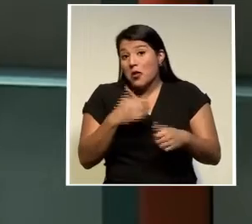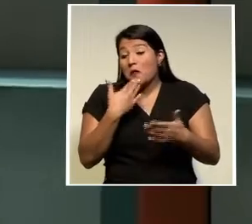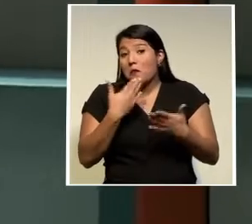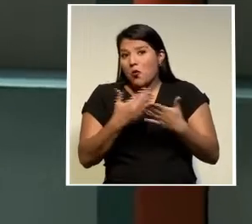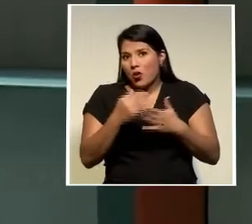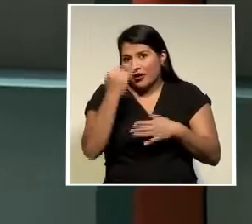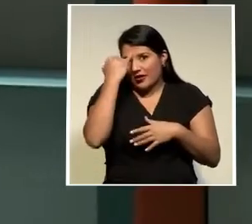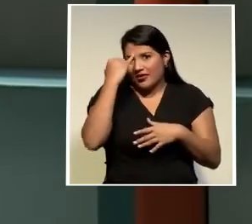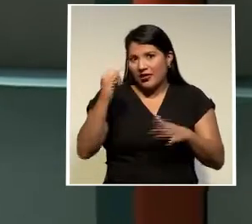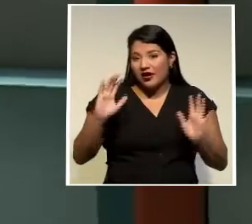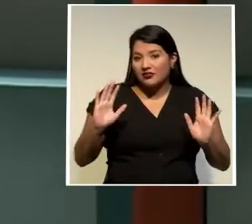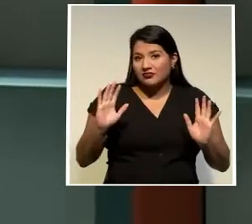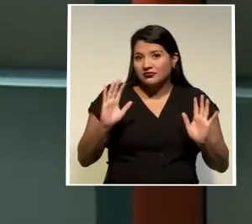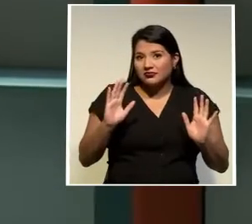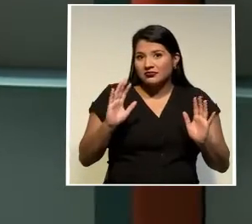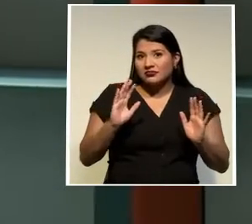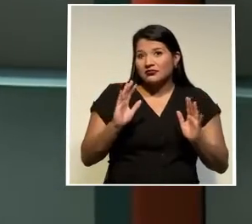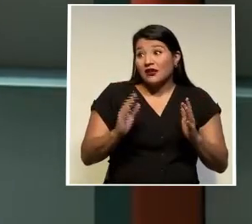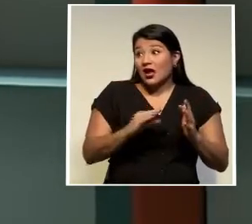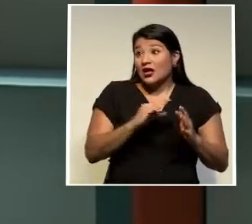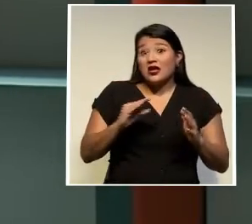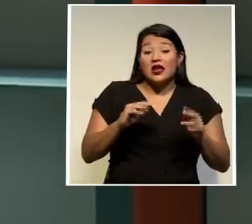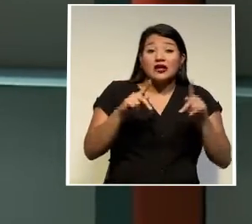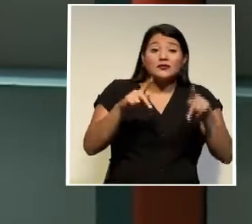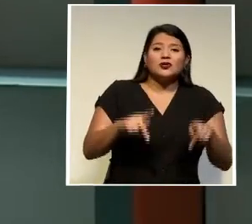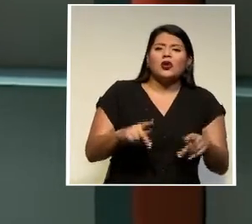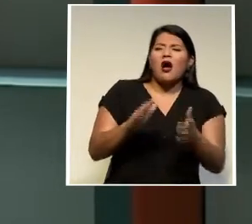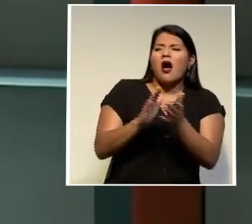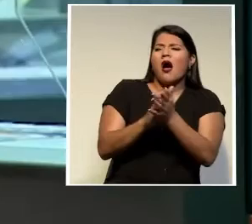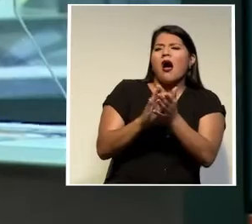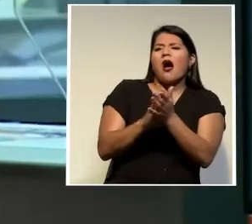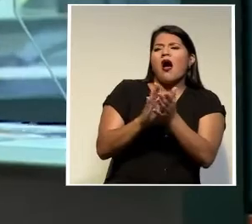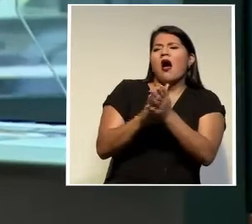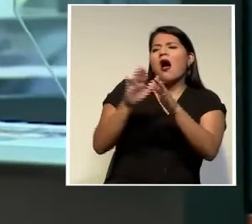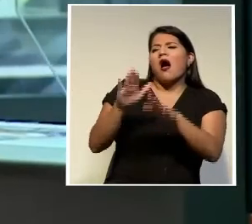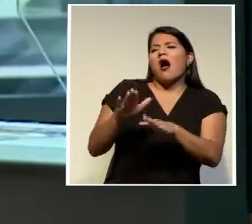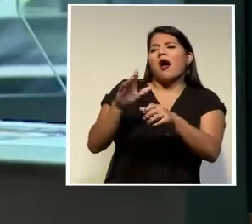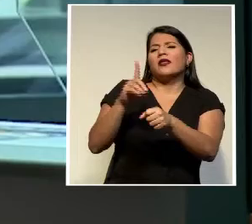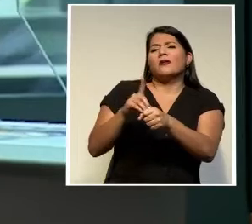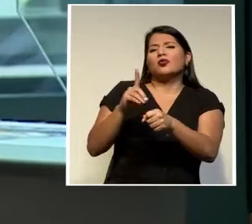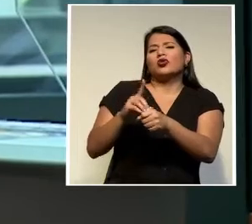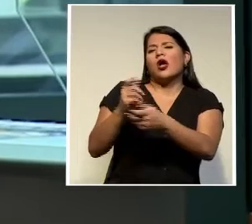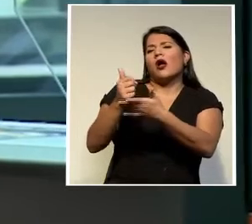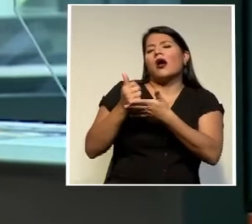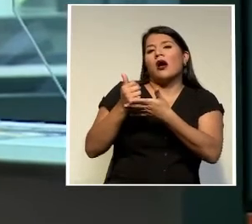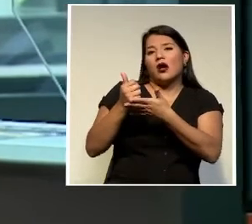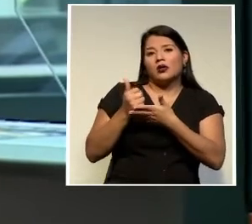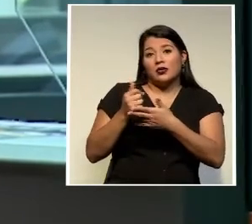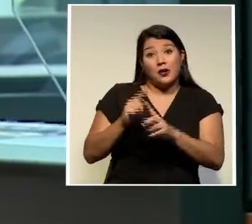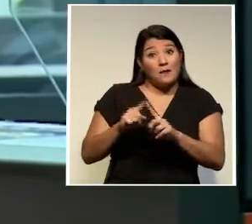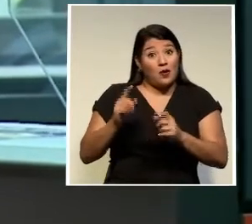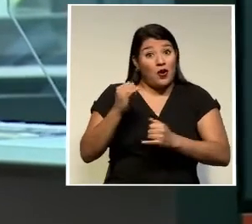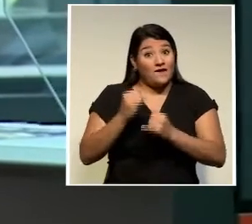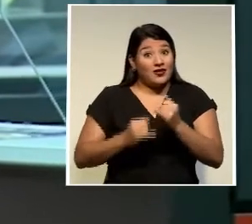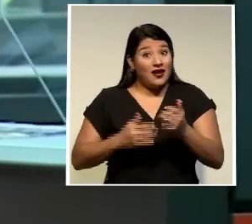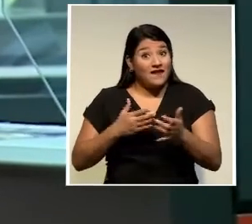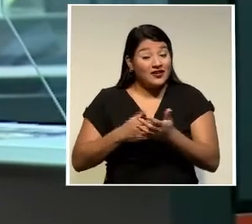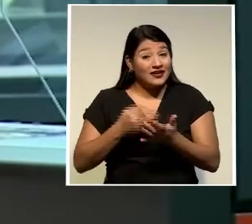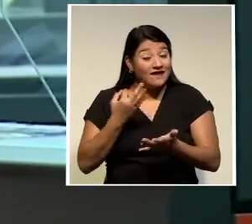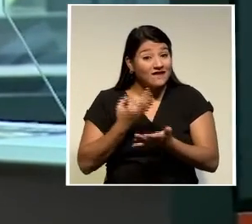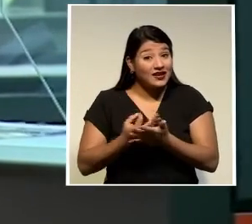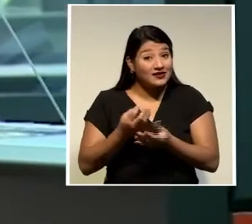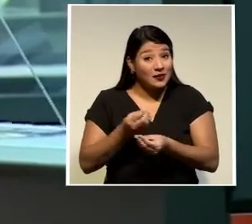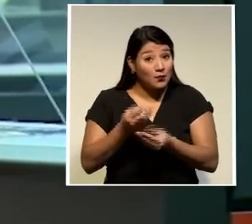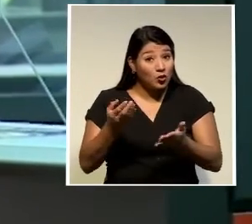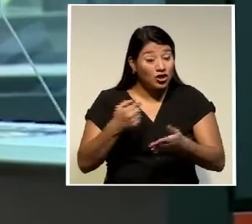o populista porque la gente va a sentir eso de que no tiene que pagarlo pero se le va a hacer un hueco a las finanzas públicas